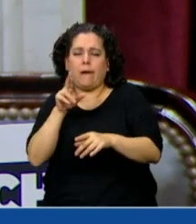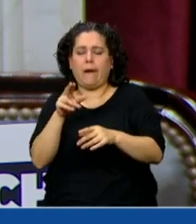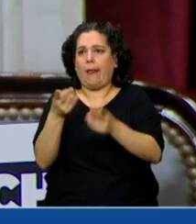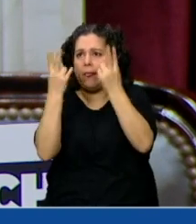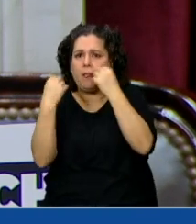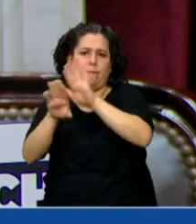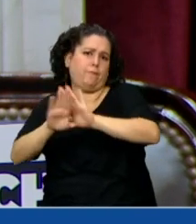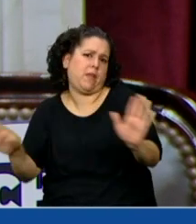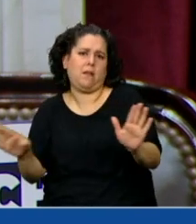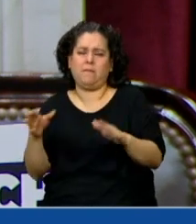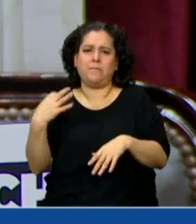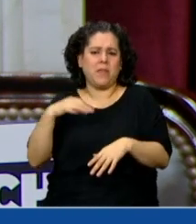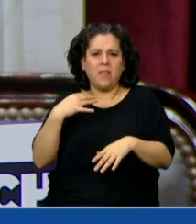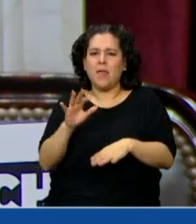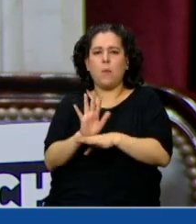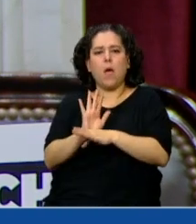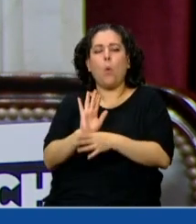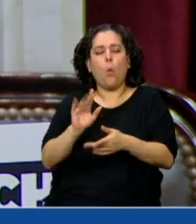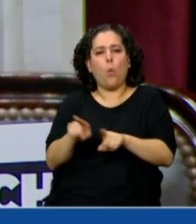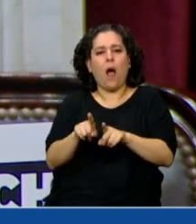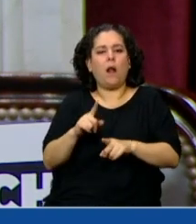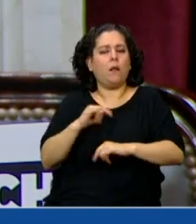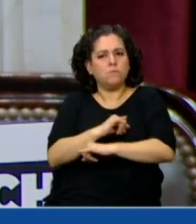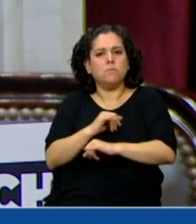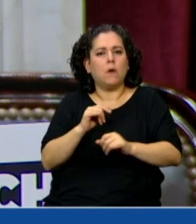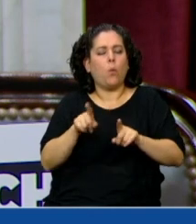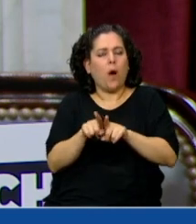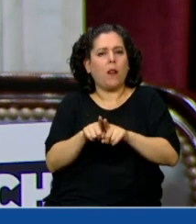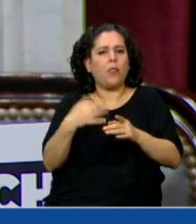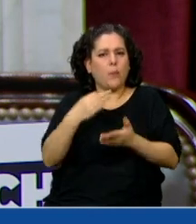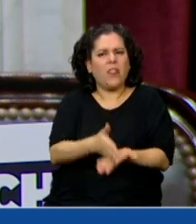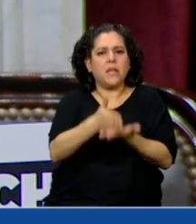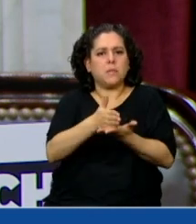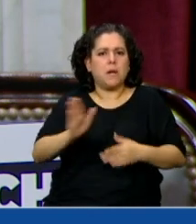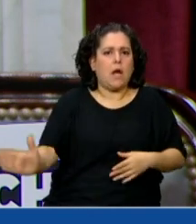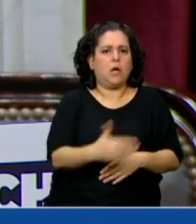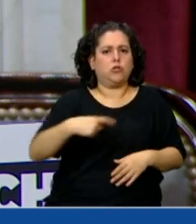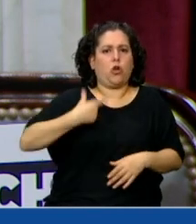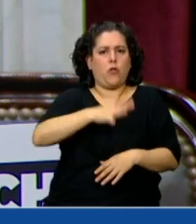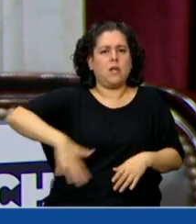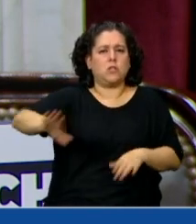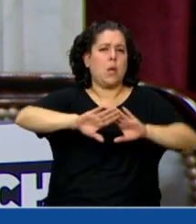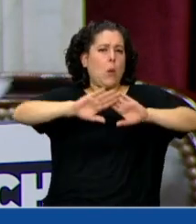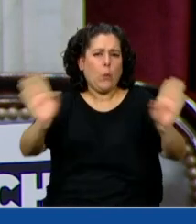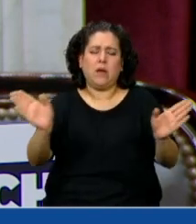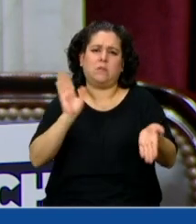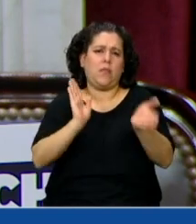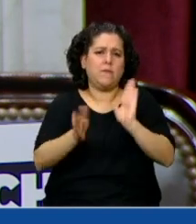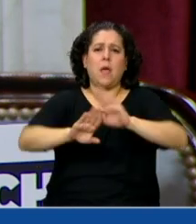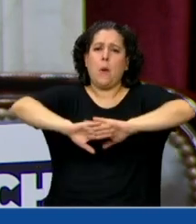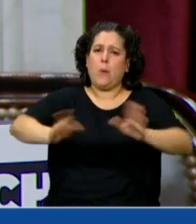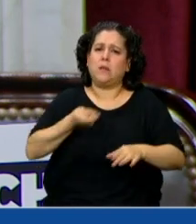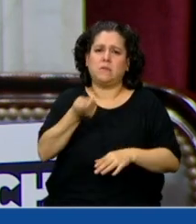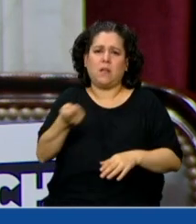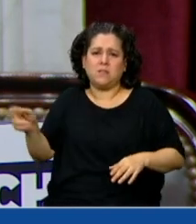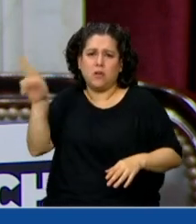definitiva es un mecanismo también de disciplinamiento general de toda la sociedad. Así que basta de violencia, basta de femicidios,